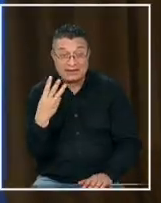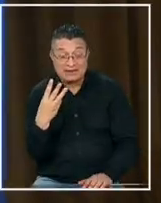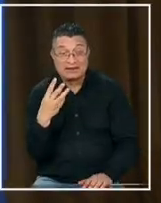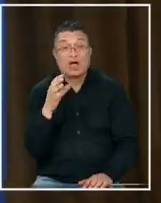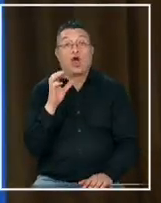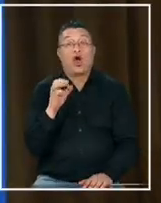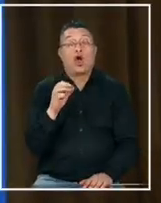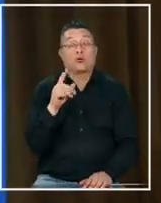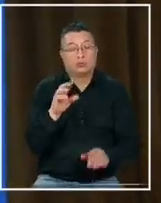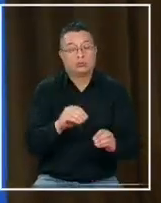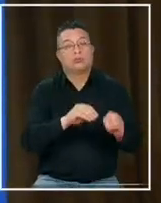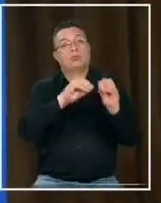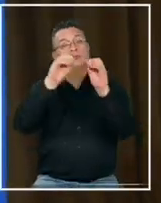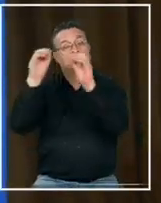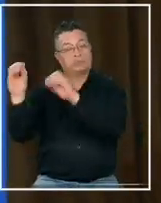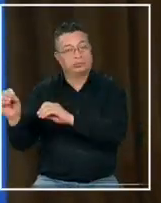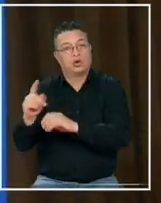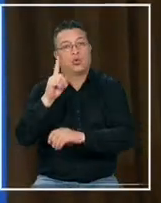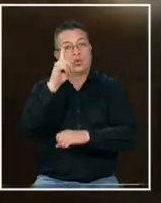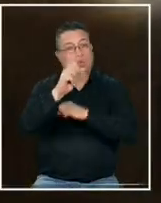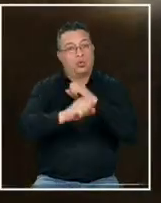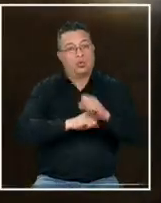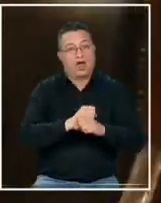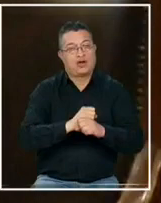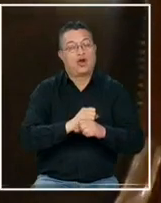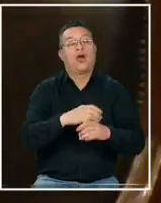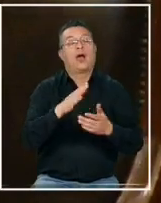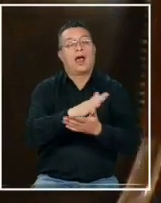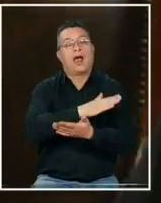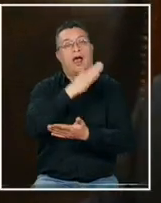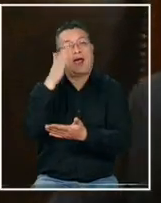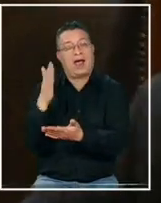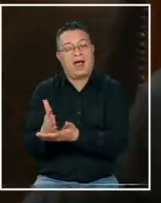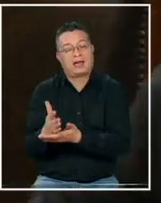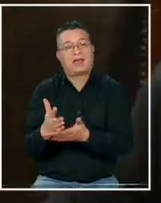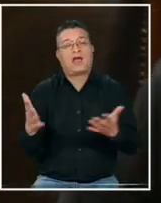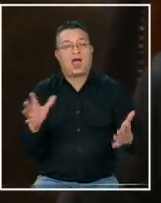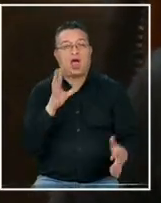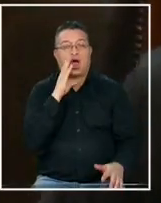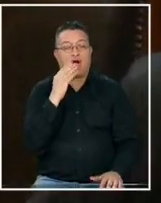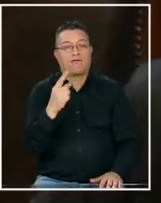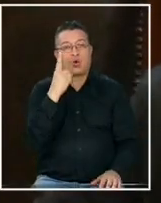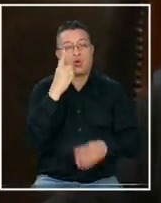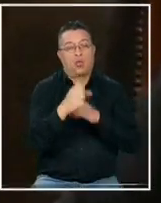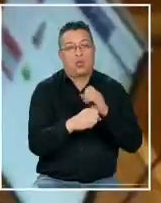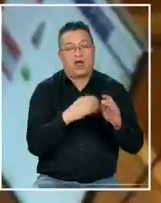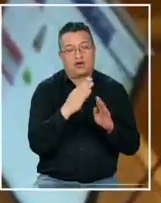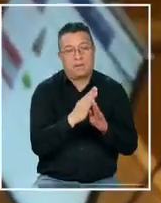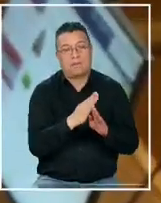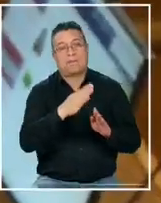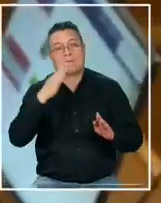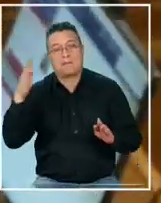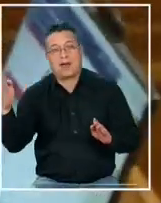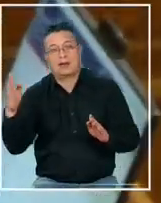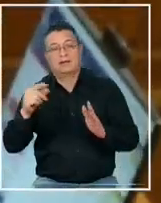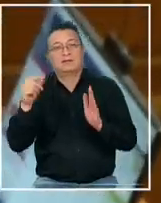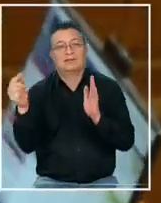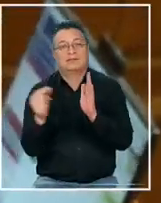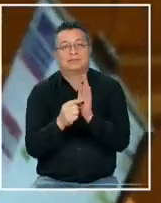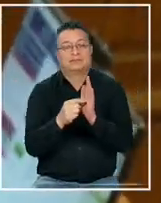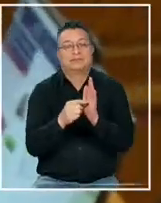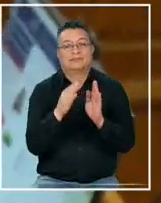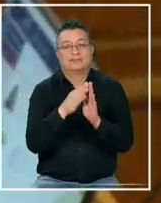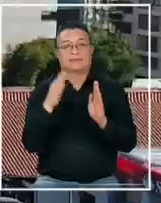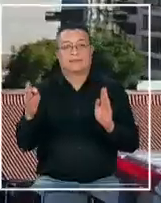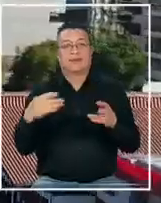2024, se prorroga por un año, es decir, hasta, obviamente, un año más allá de esa fecha de caducidad